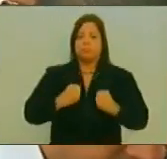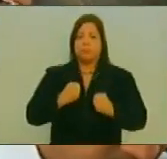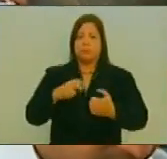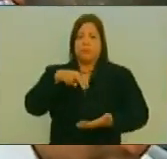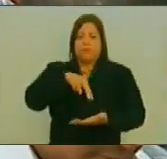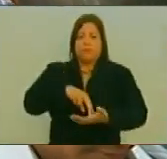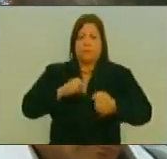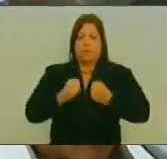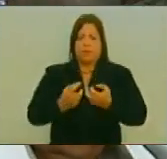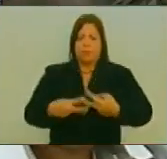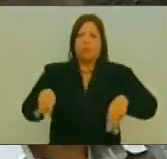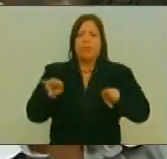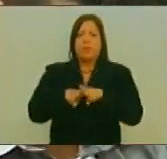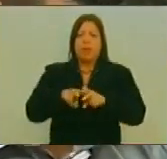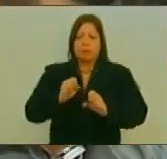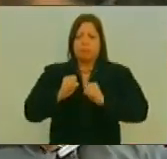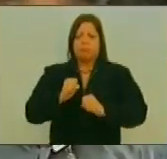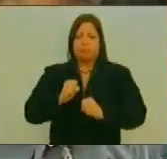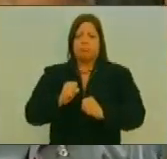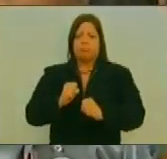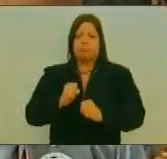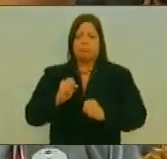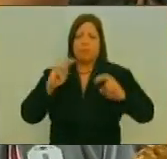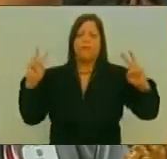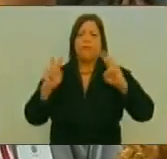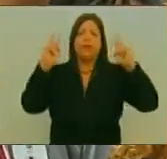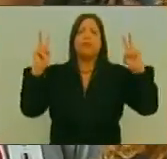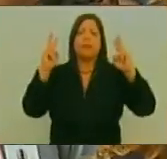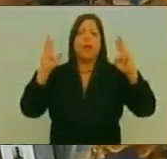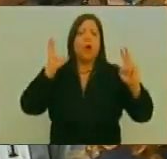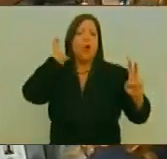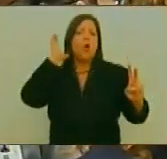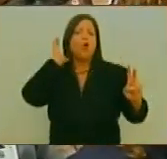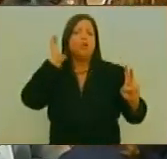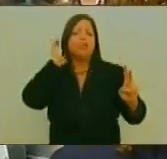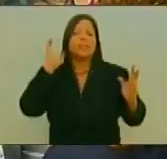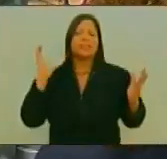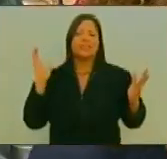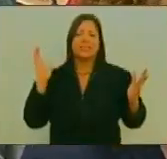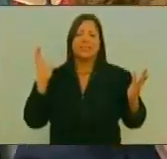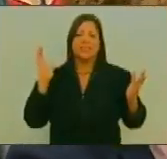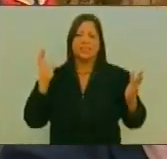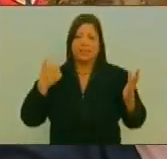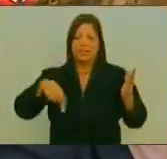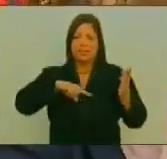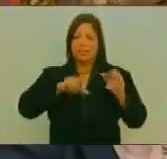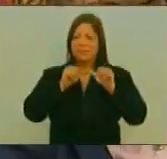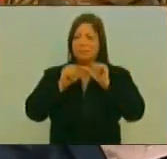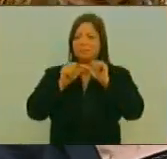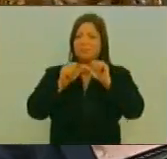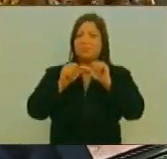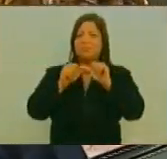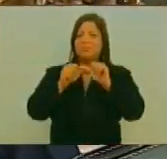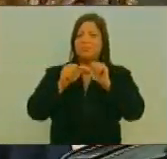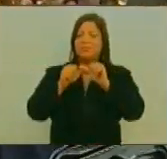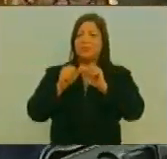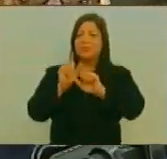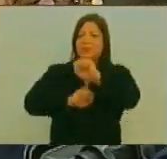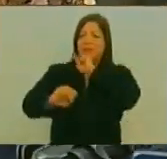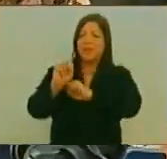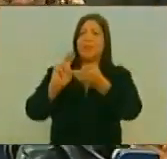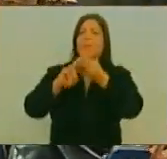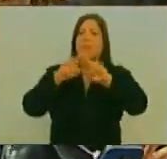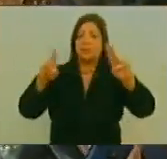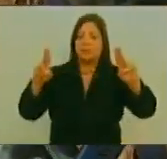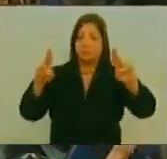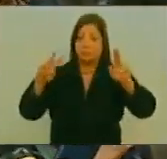Con coraje Con conciencia De que estamos Contribuyendo A la paz